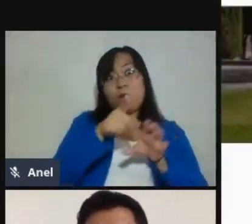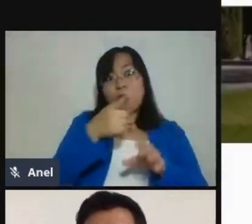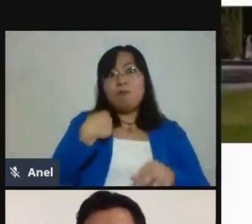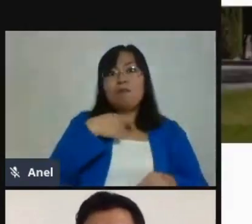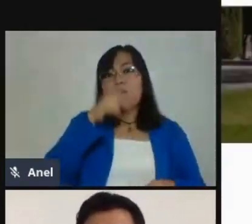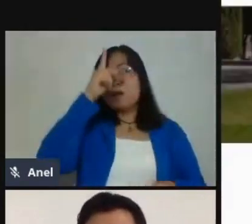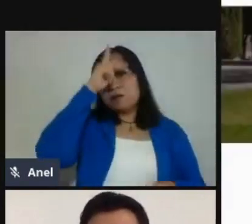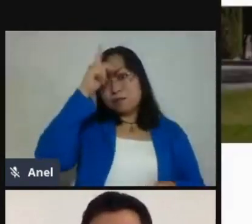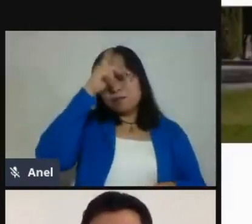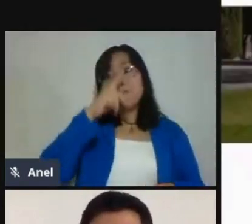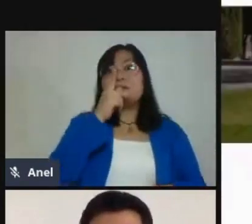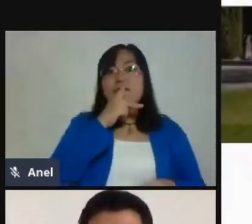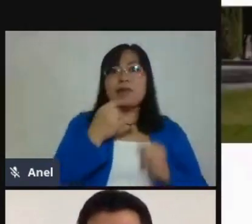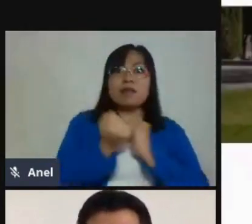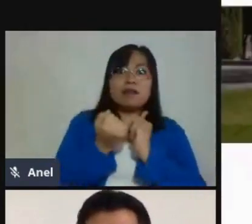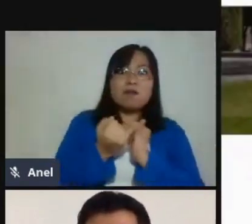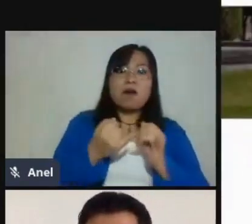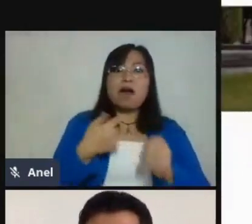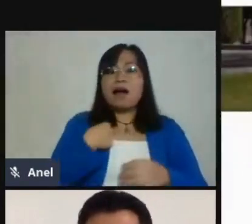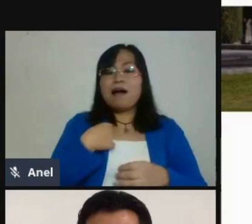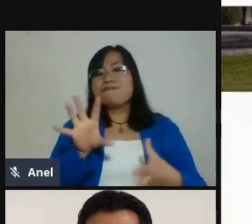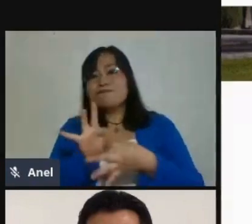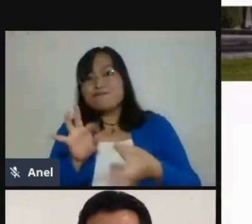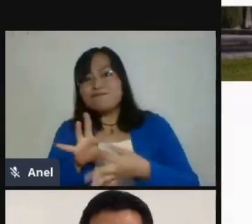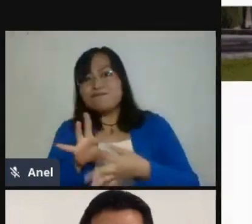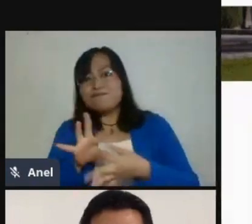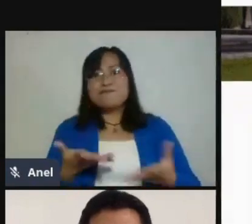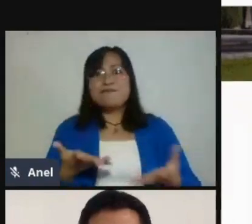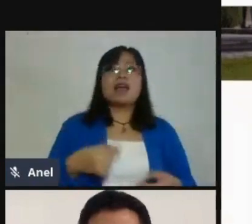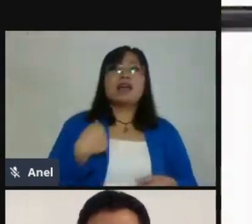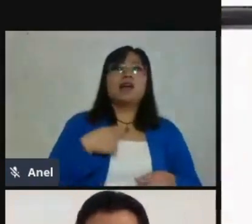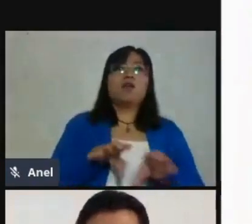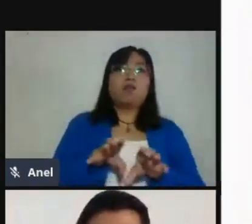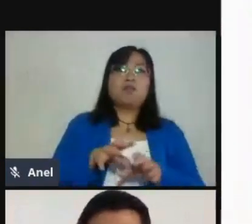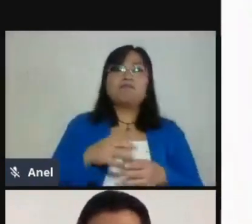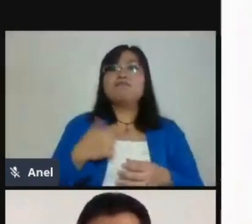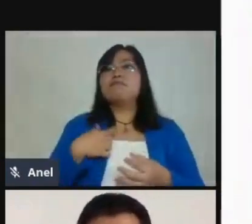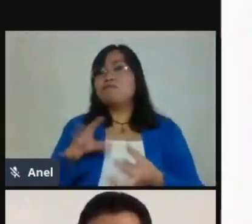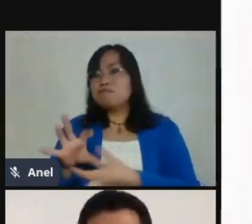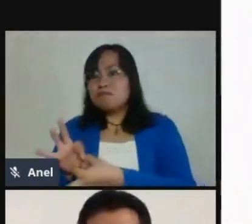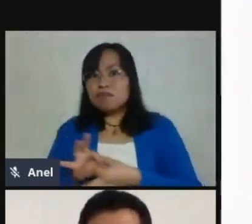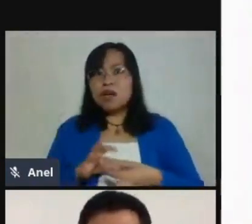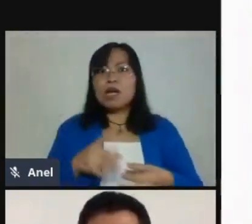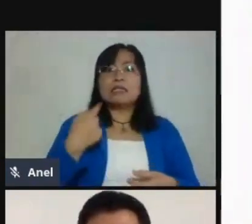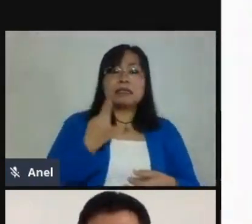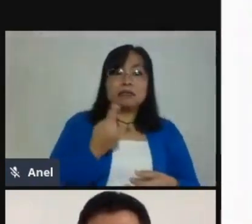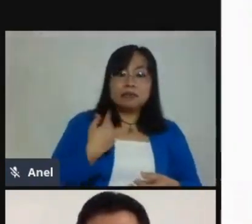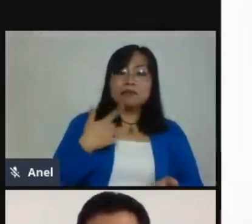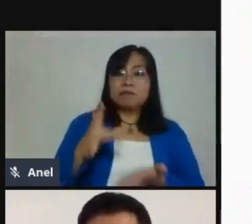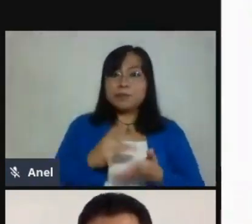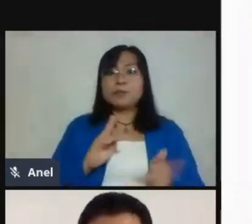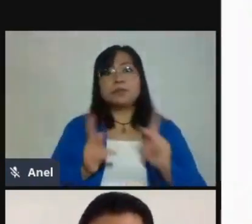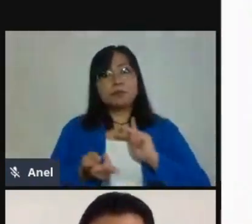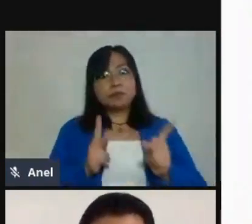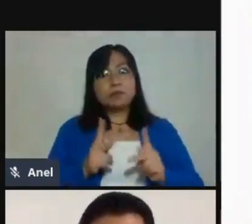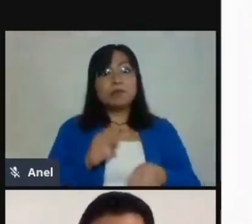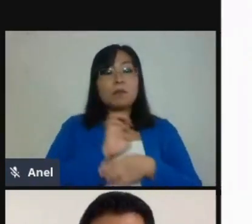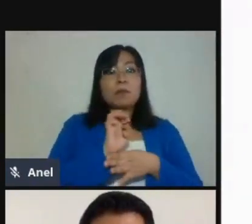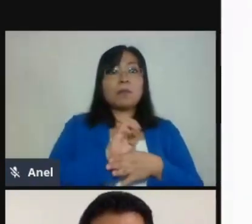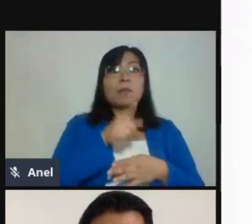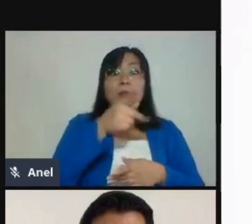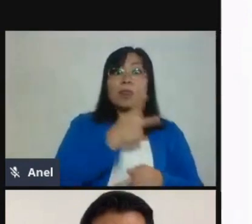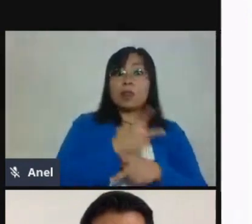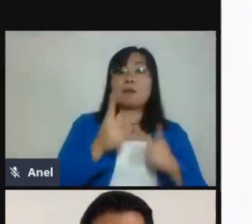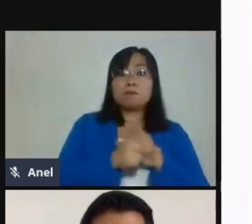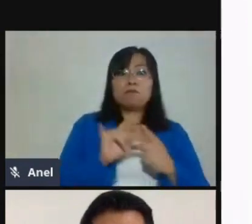nutriendo y que en todas las prepas vayamos teniendo procesos similares para poder atender, pero prepa Tehuacán lo hizo muy